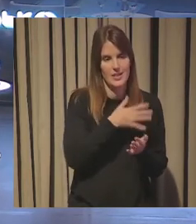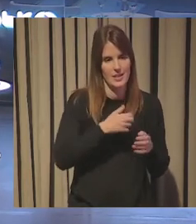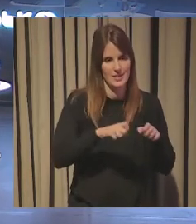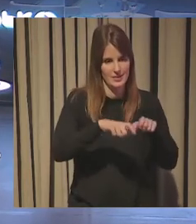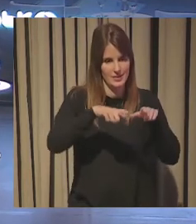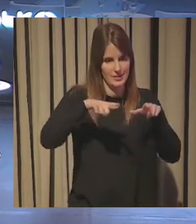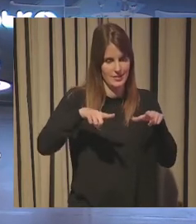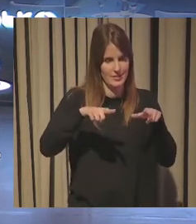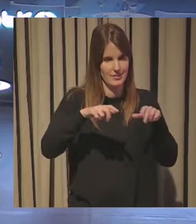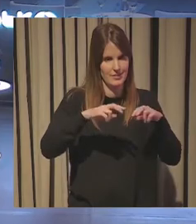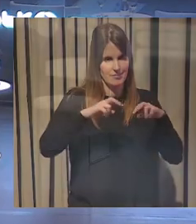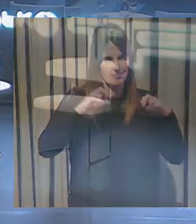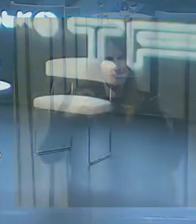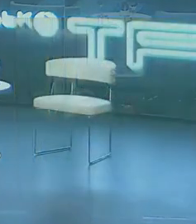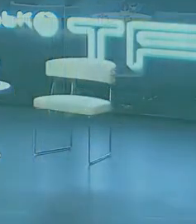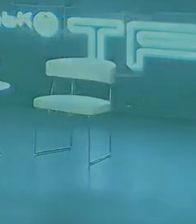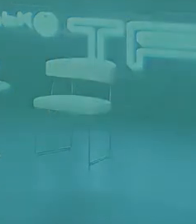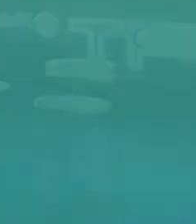amables.